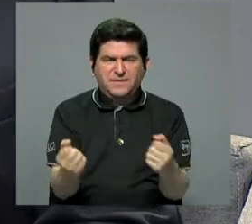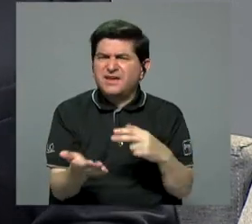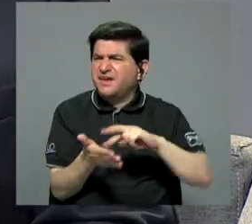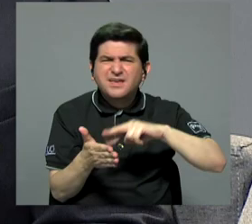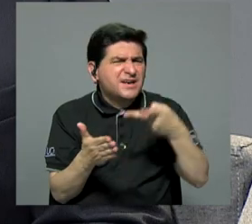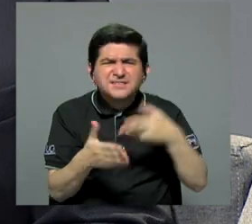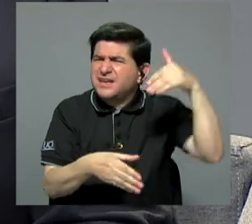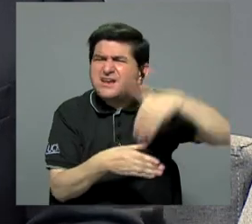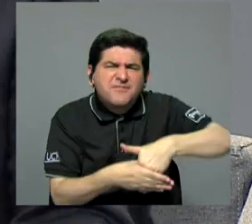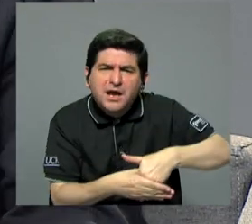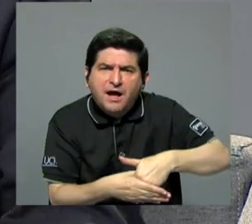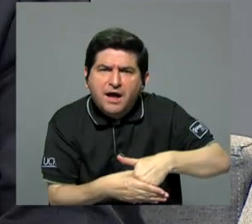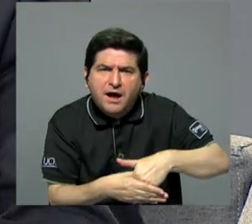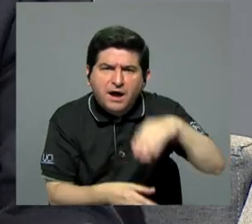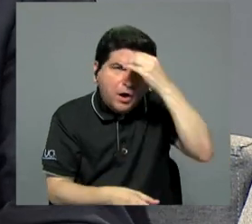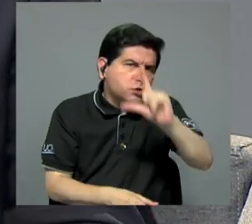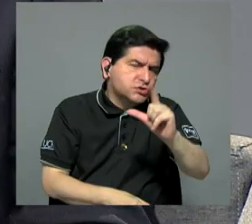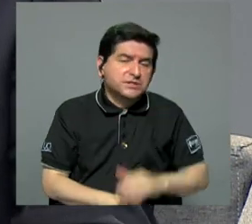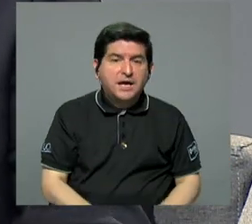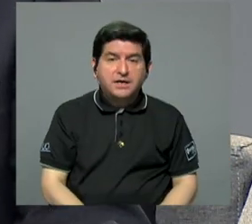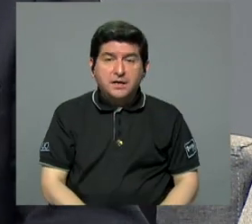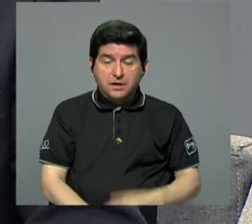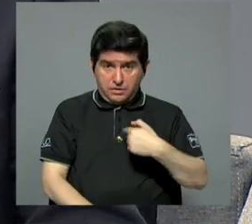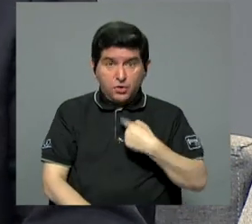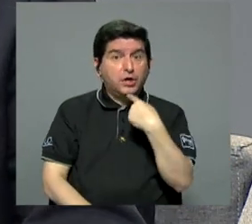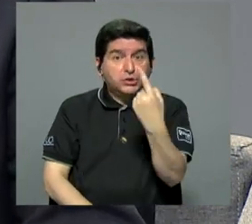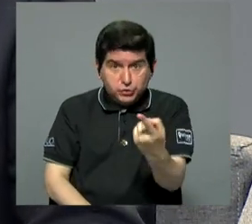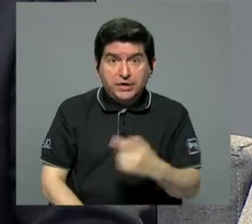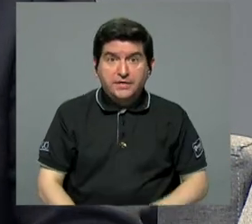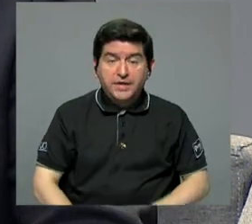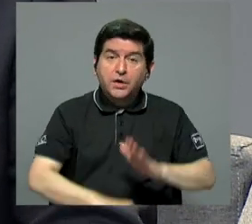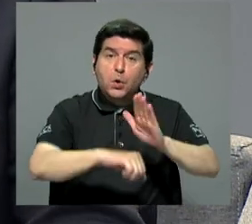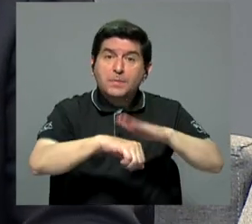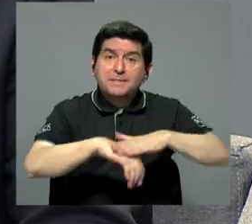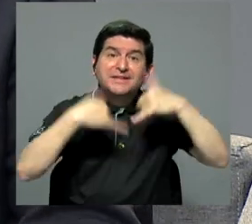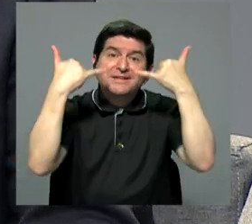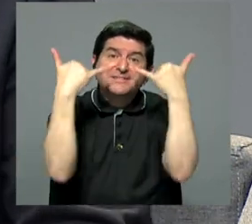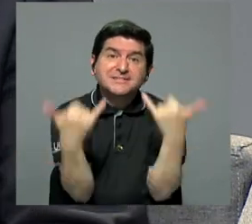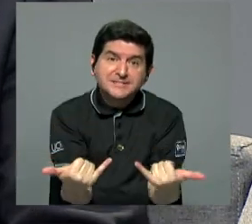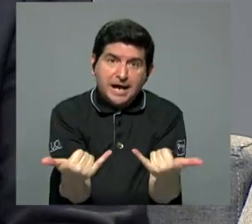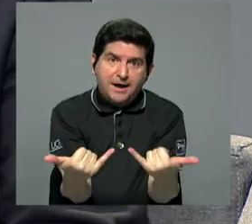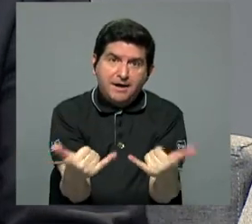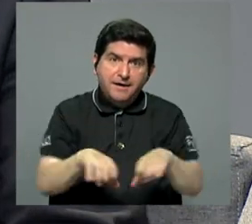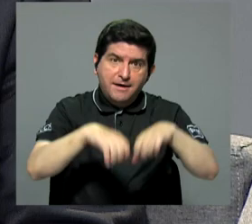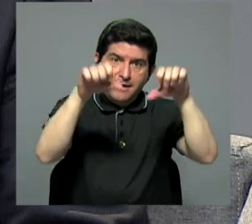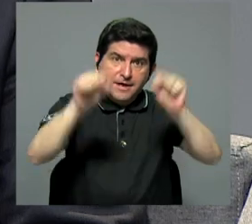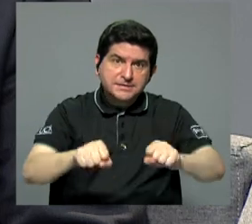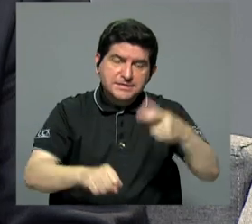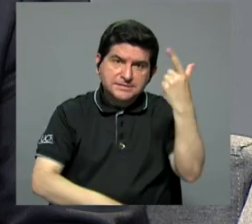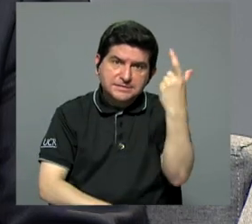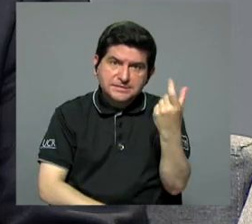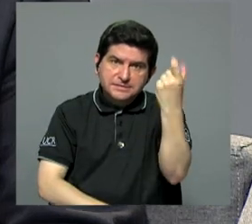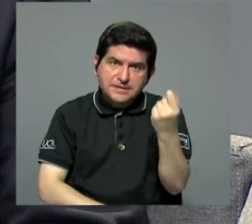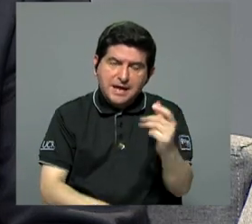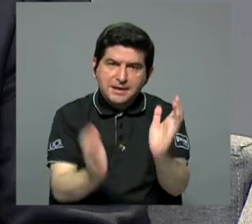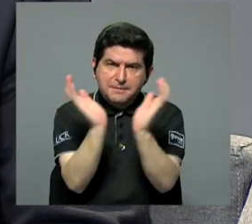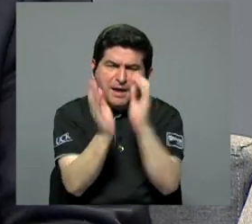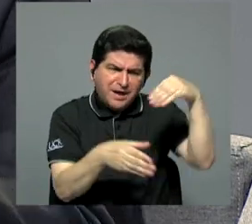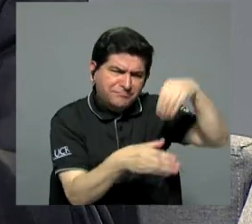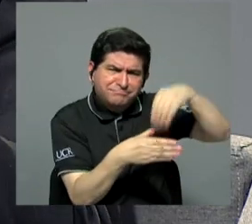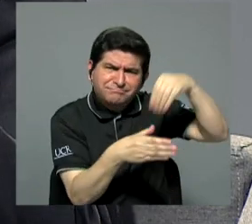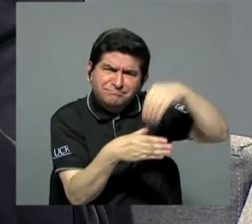significa intervenirlo, Intervenir, la forma nuestra, lo que yo le estoy diciendo, permitirle ya al régimen de pensiones de la caja,